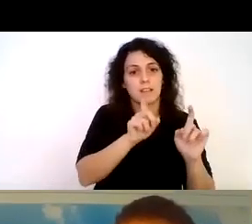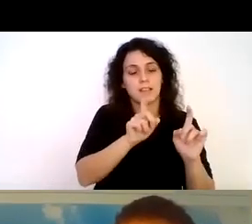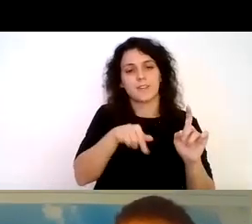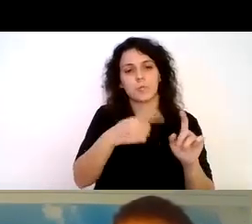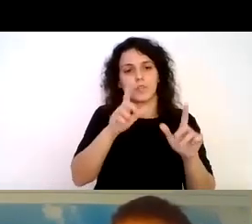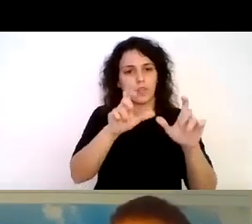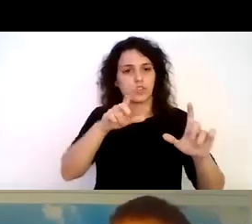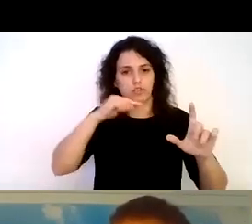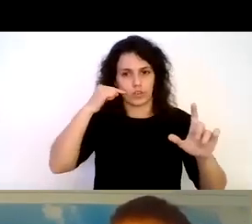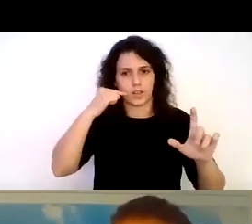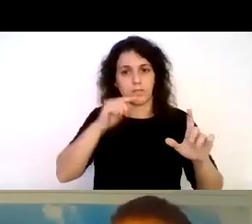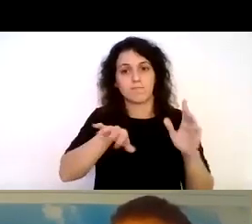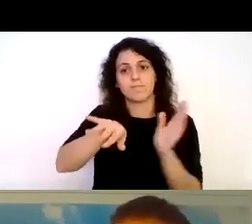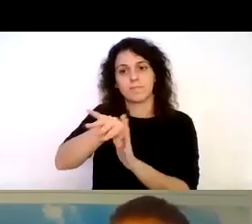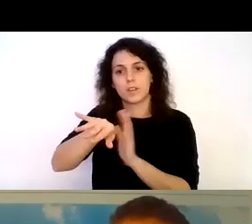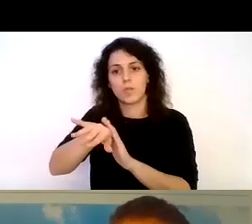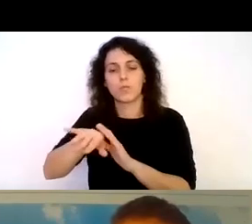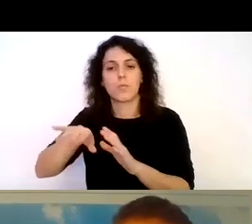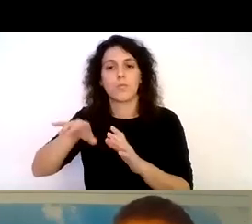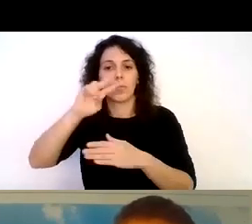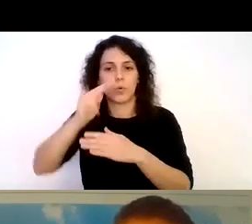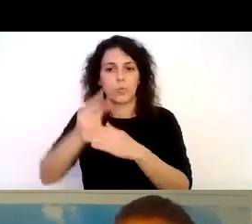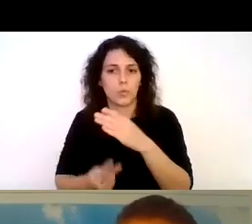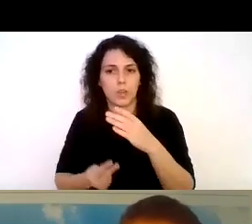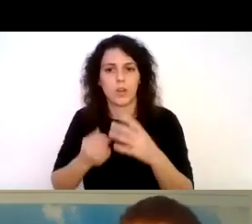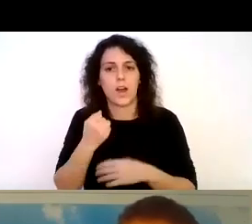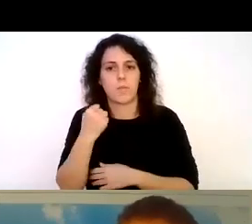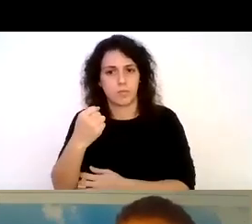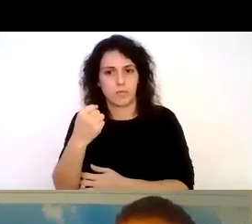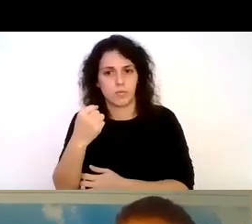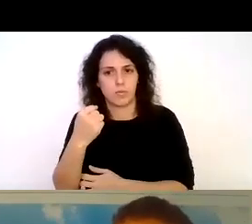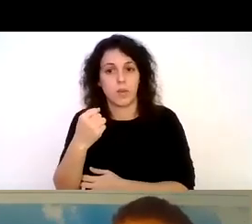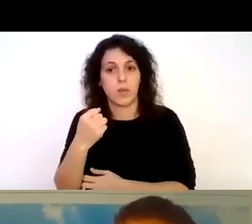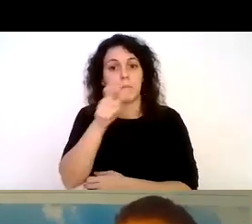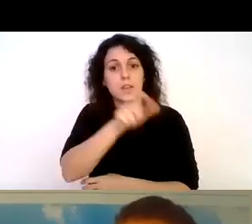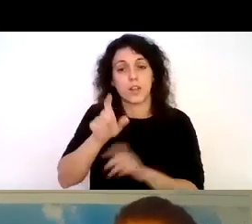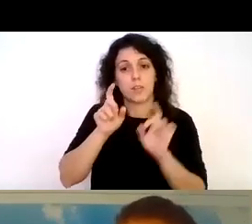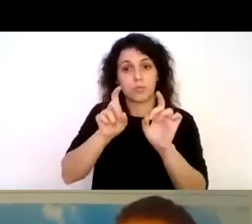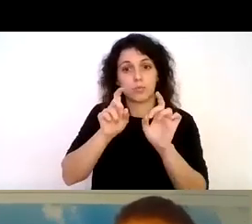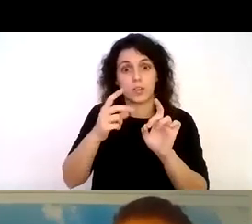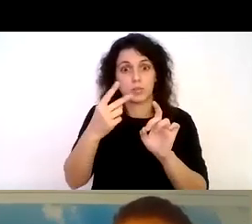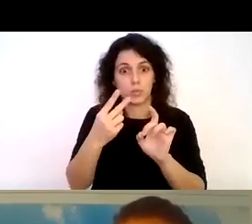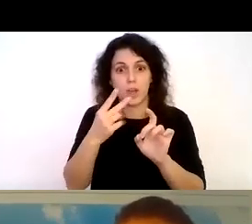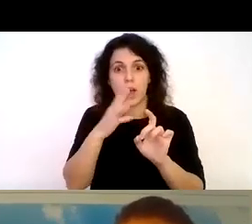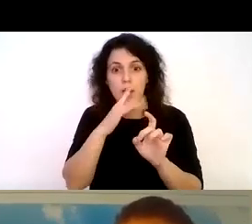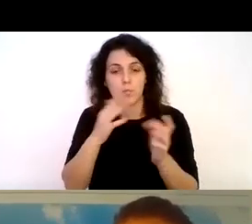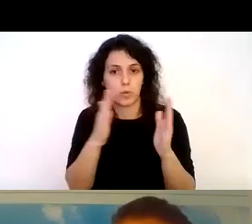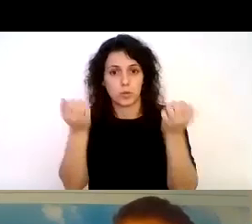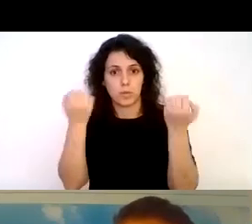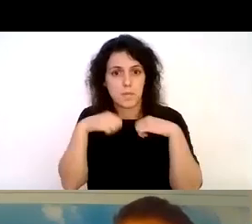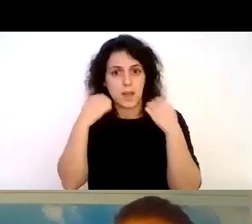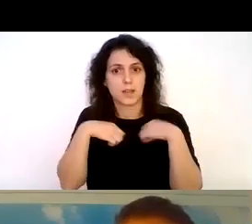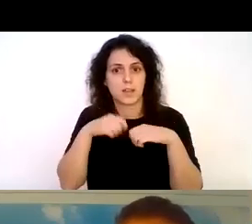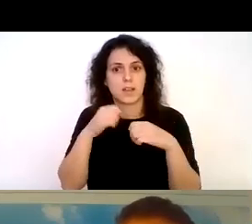derecha un ejemplo del buceo asistido dos instructores en plena práctica de su curso de instructores de buceo adaptado